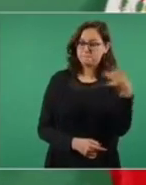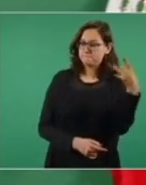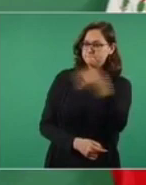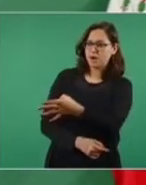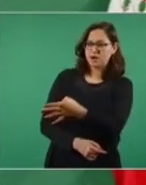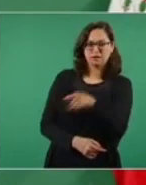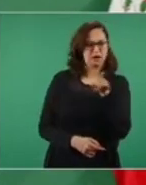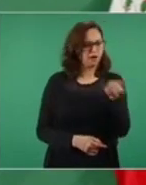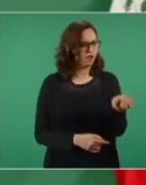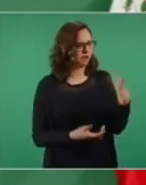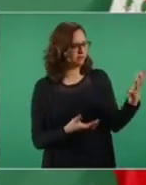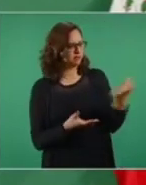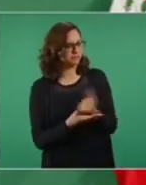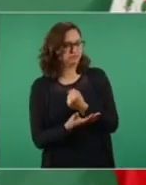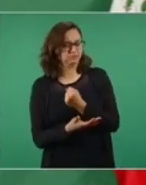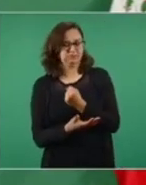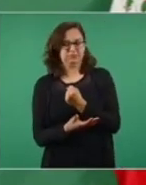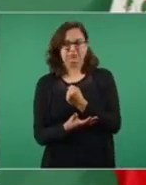información,